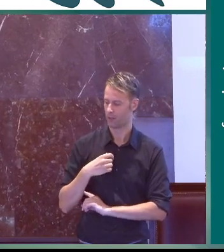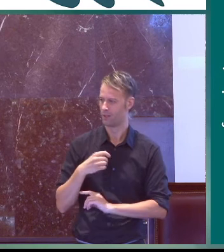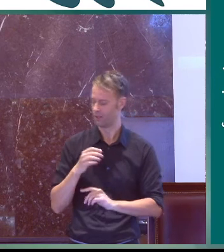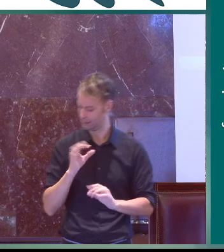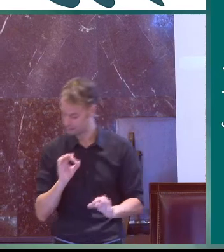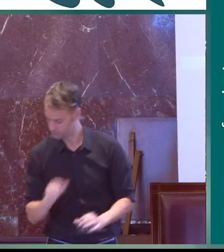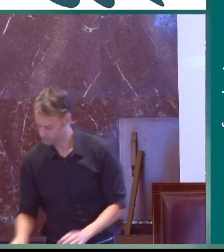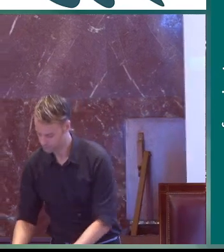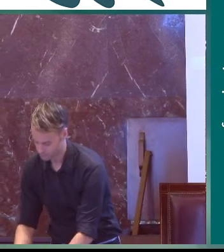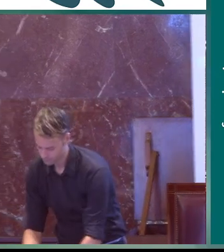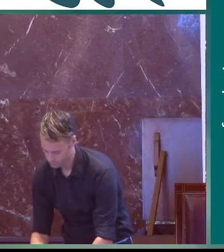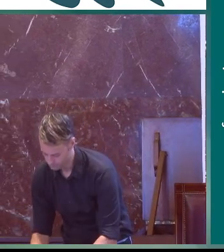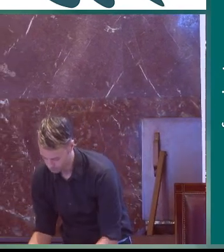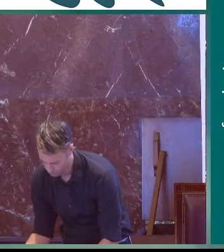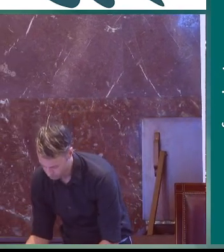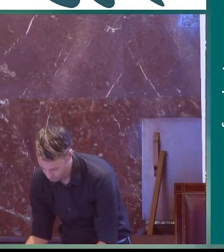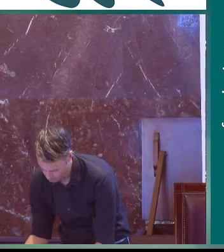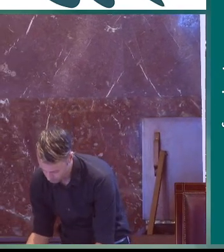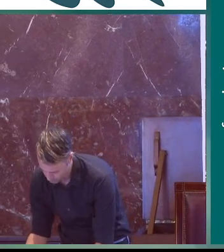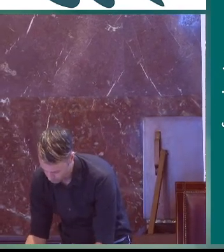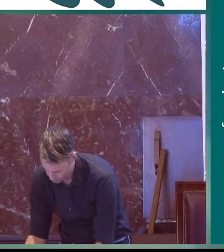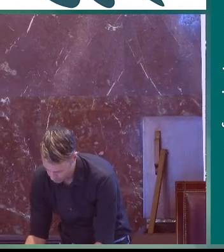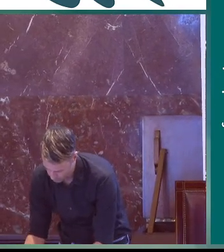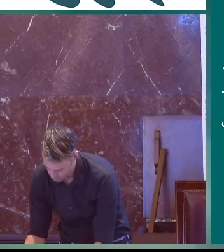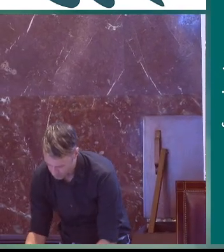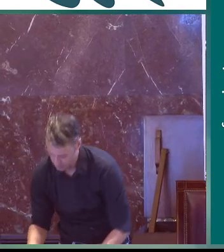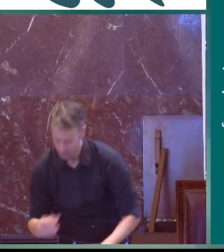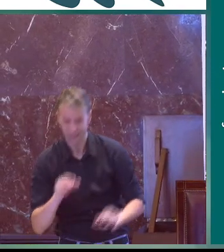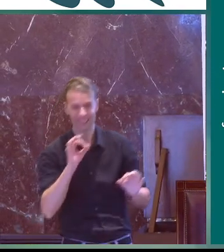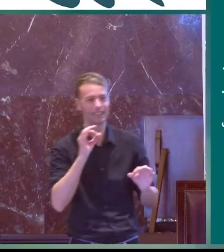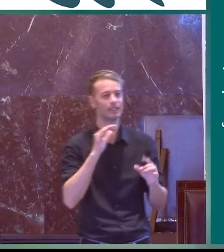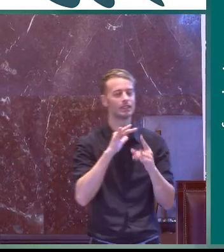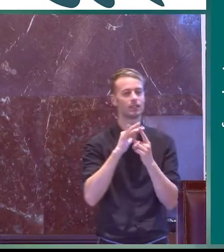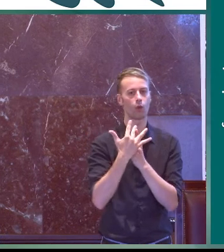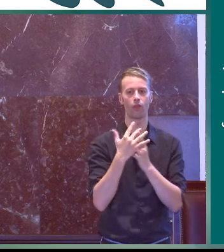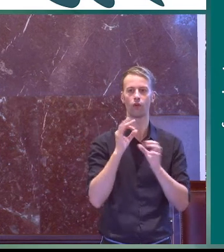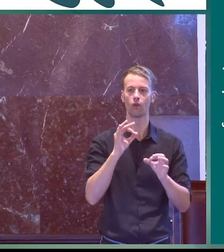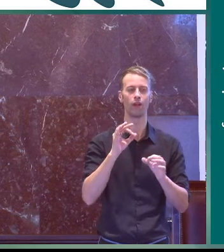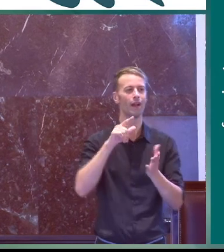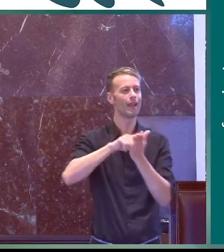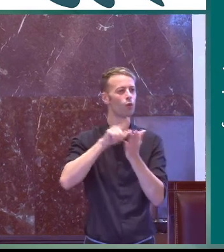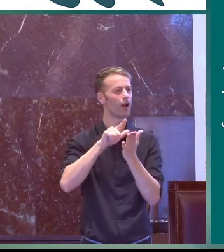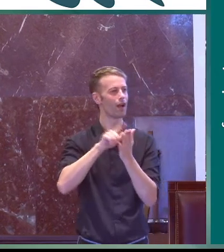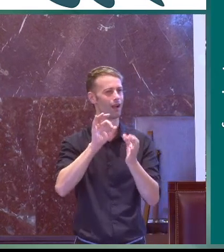más y al final termine cogiendo el poder esa lengua por decir así y predominando sobre la otra